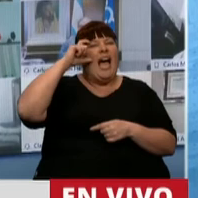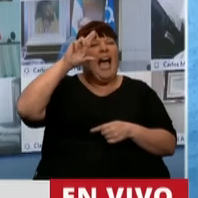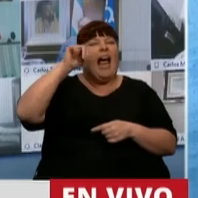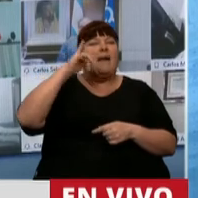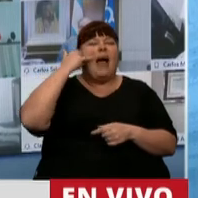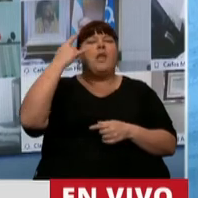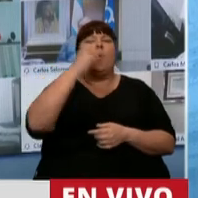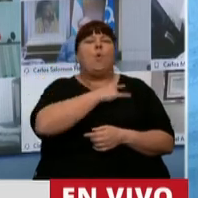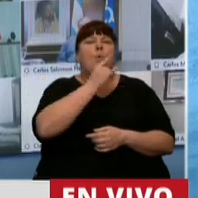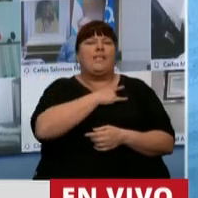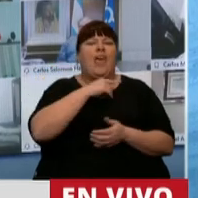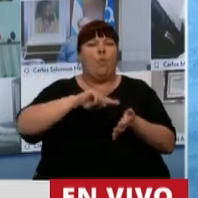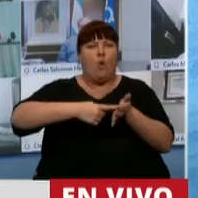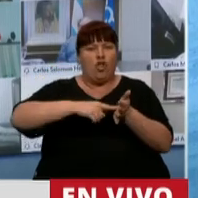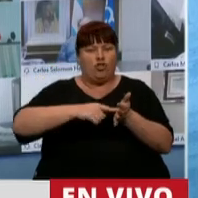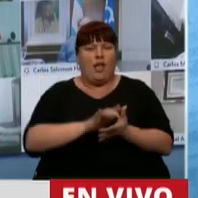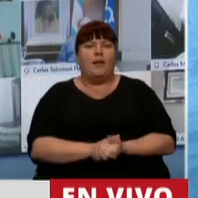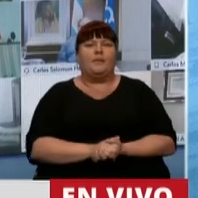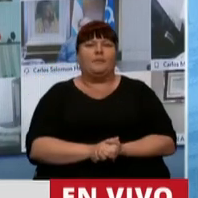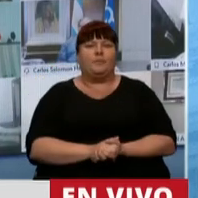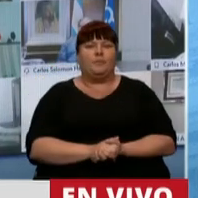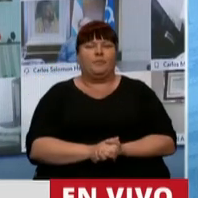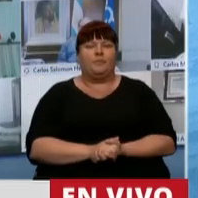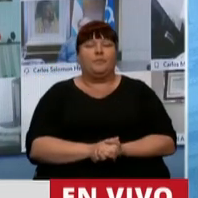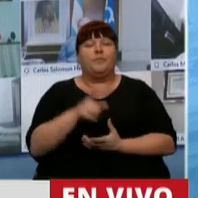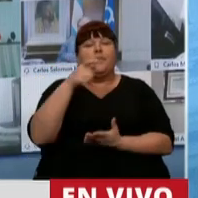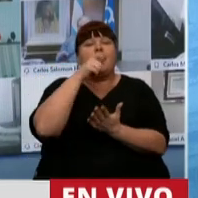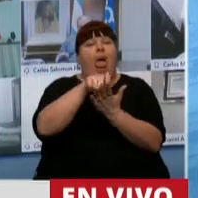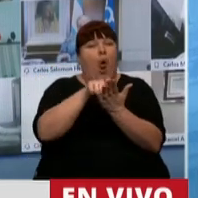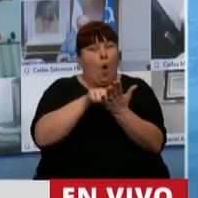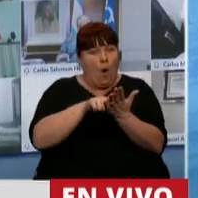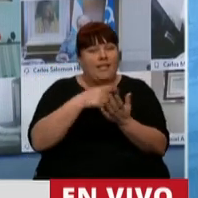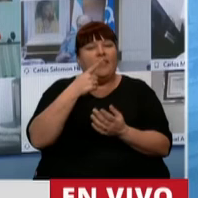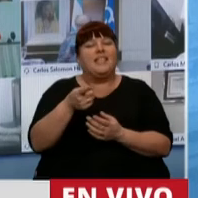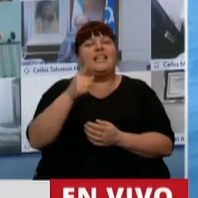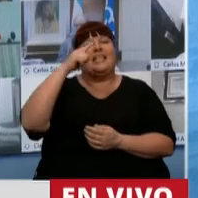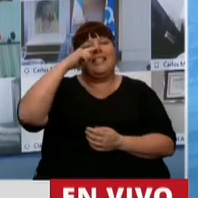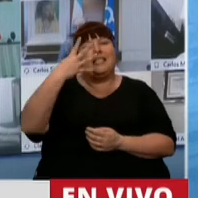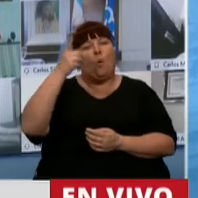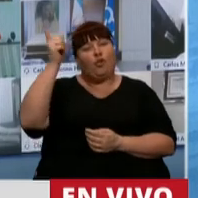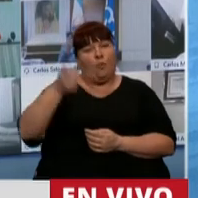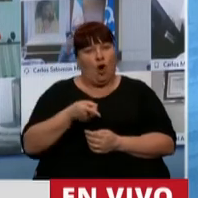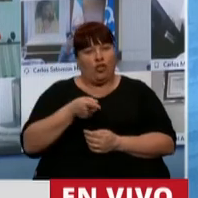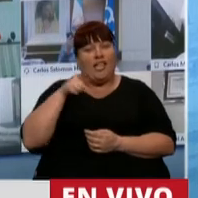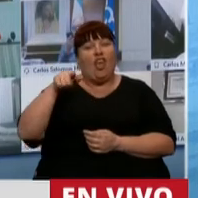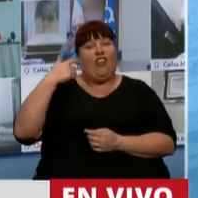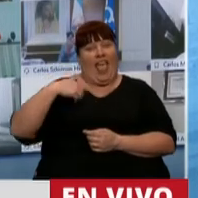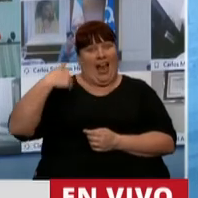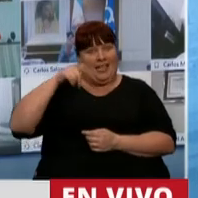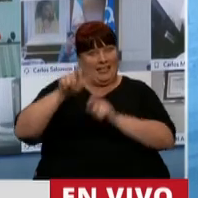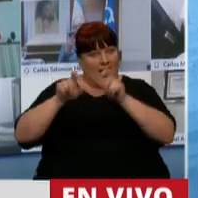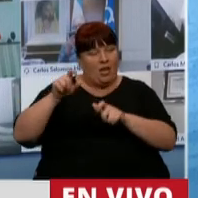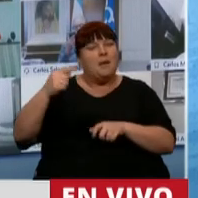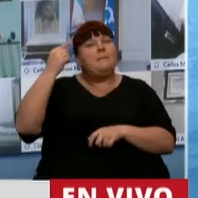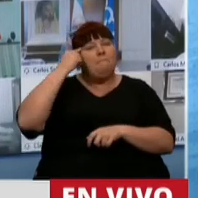de la Universidad de Buenos Aires esa encuesta dice que el 74% de los argentinos